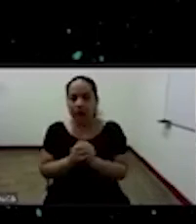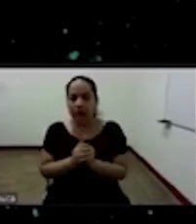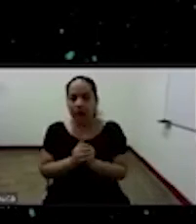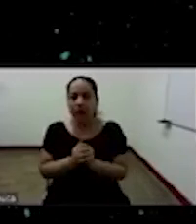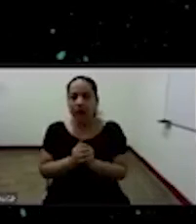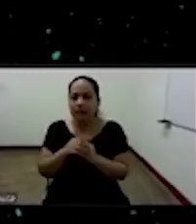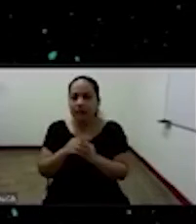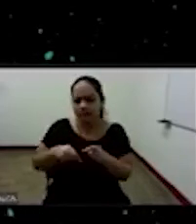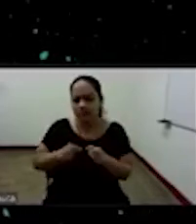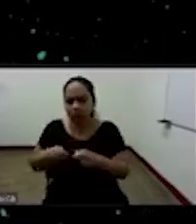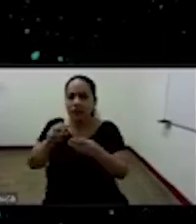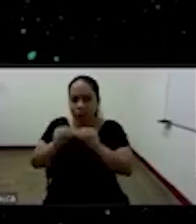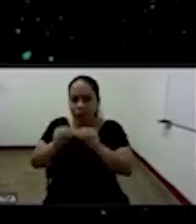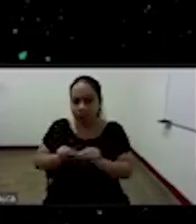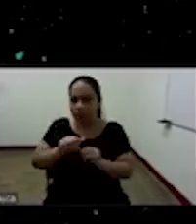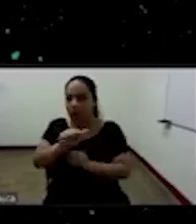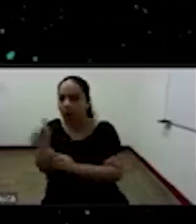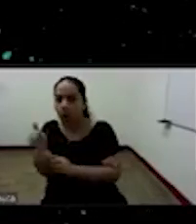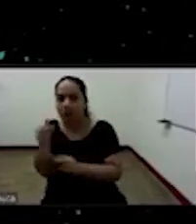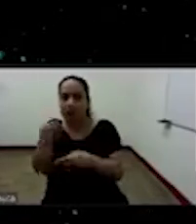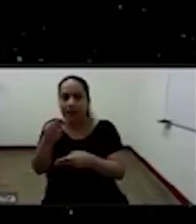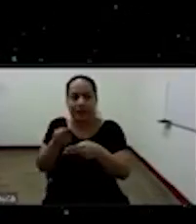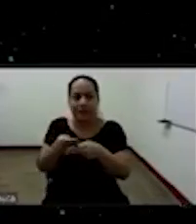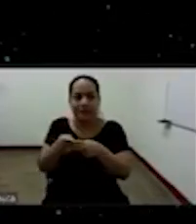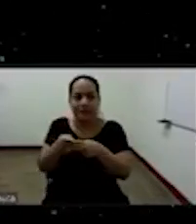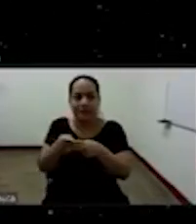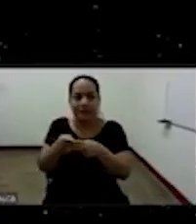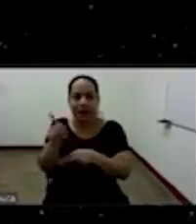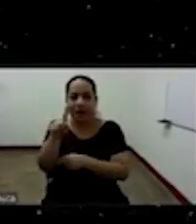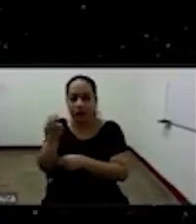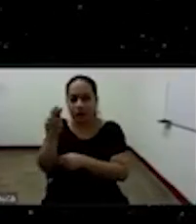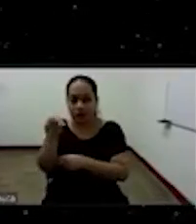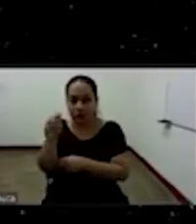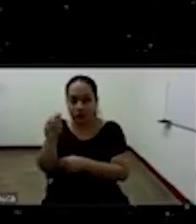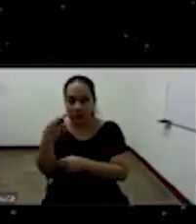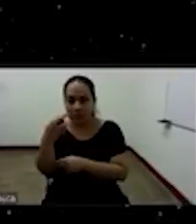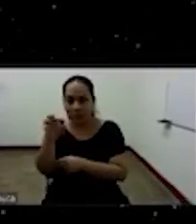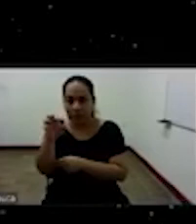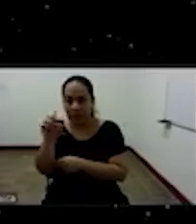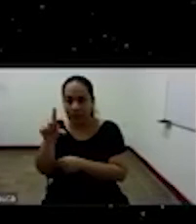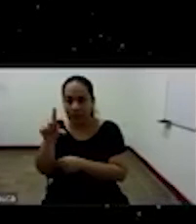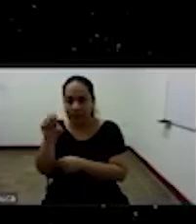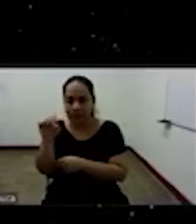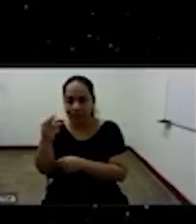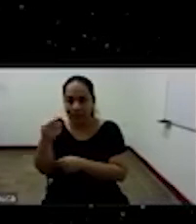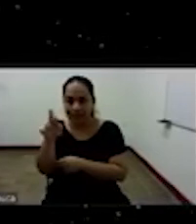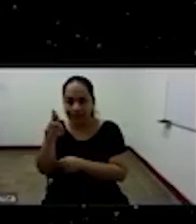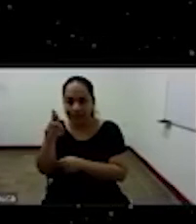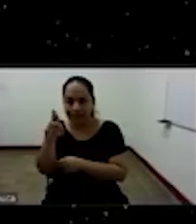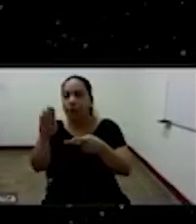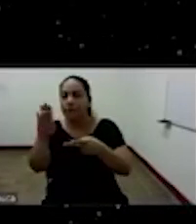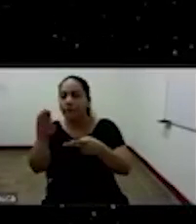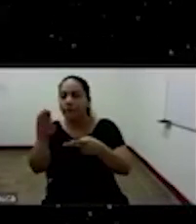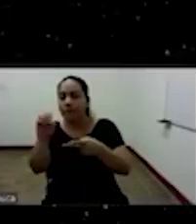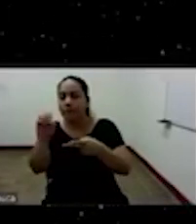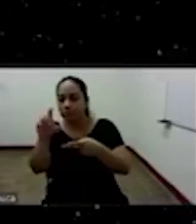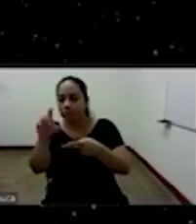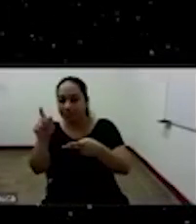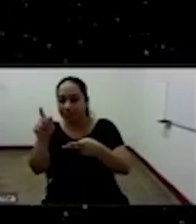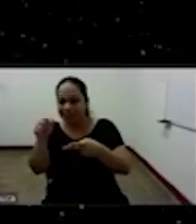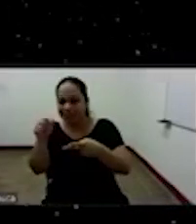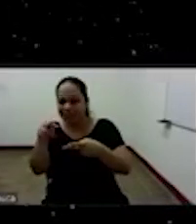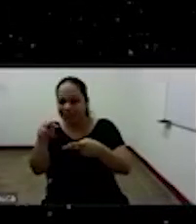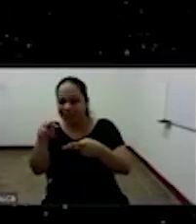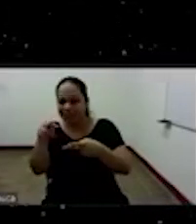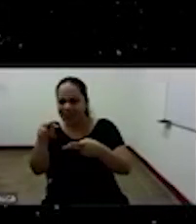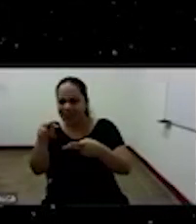llama el tema por ejemplo del son palenquero o el puyerengue puyerengue sentado bueno ese son palenquero